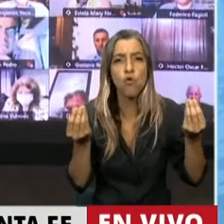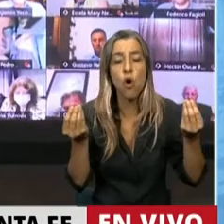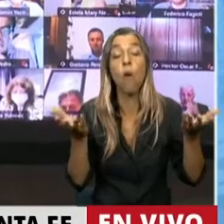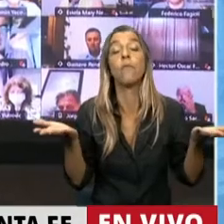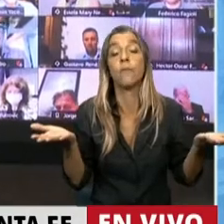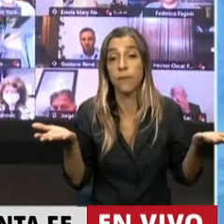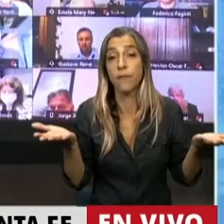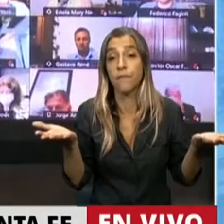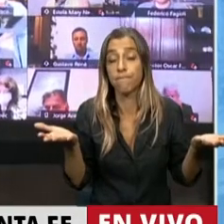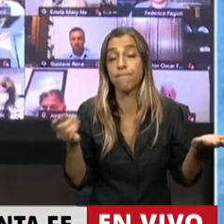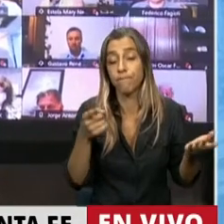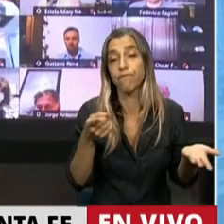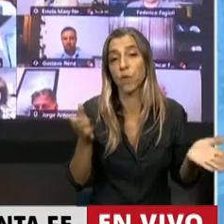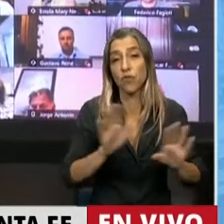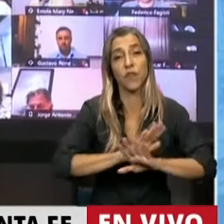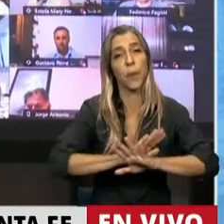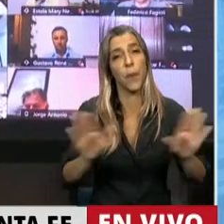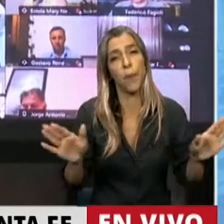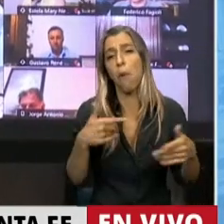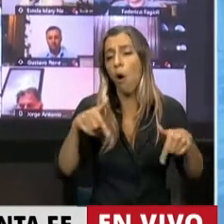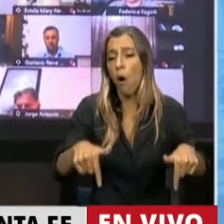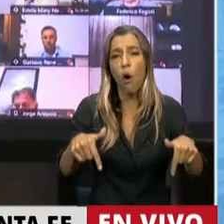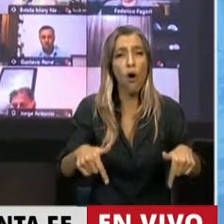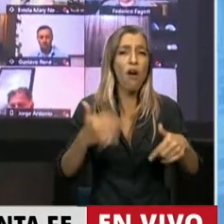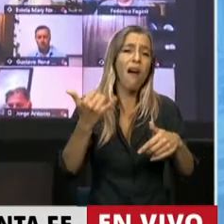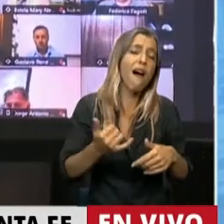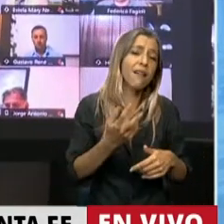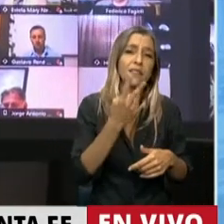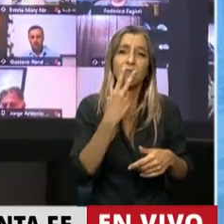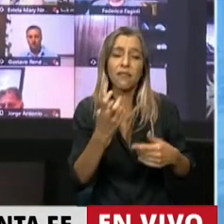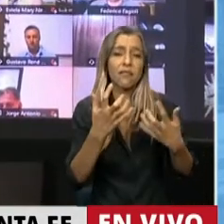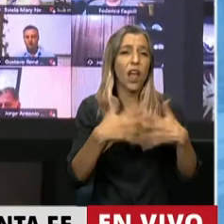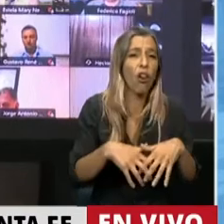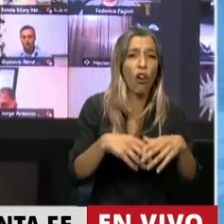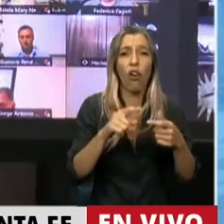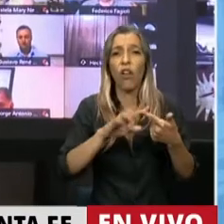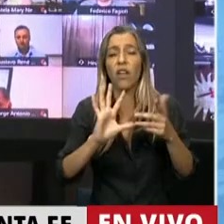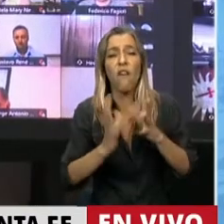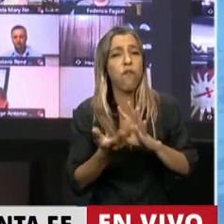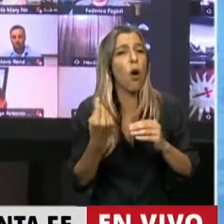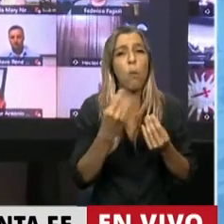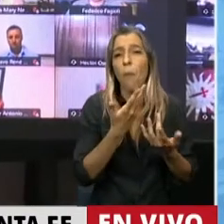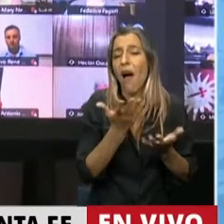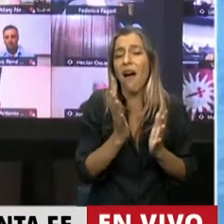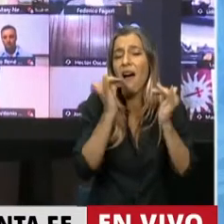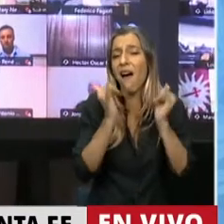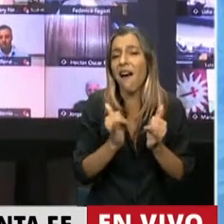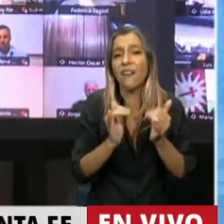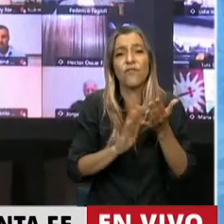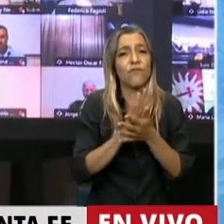ningún obstáculo tecnológico, económico, para que se cumpla la acreditación inmediata